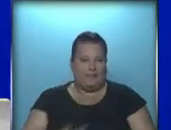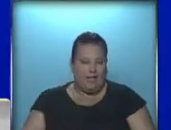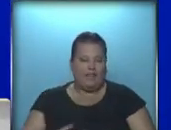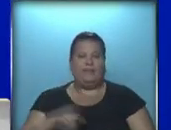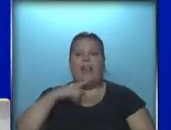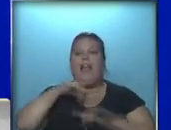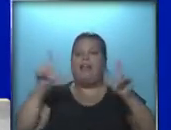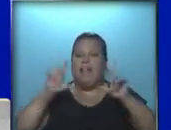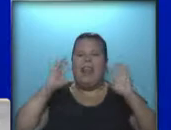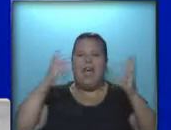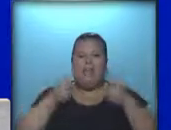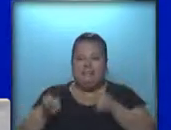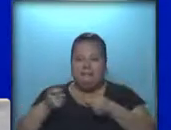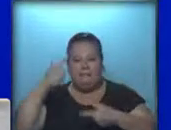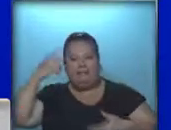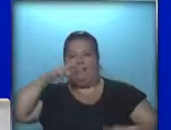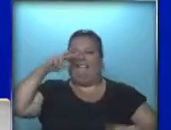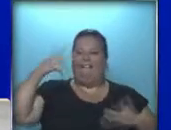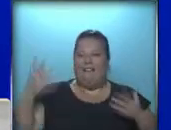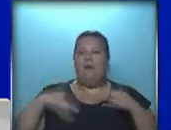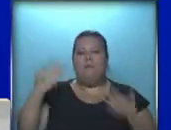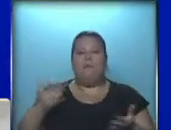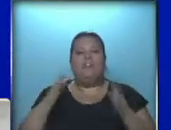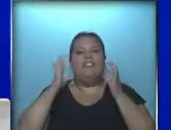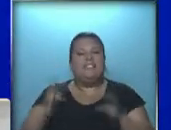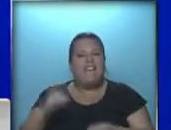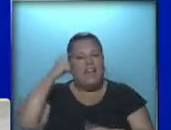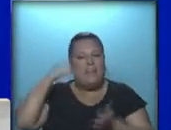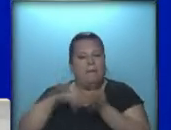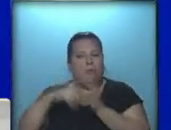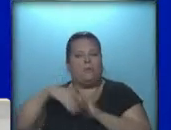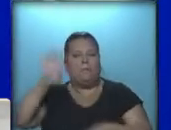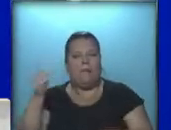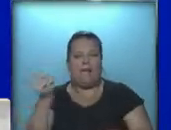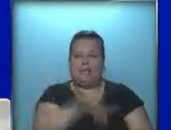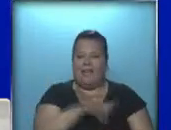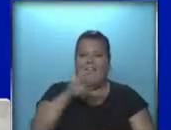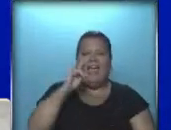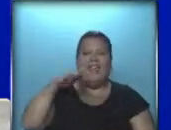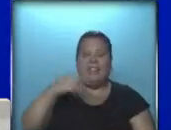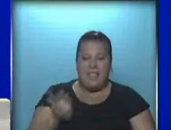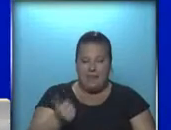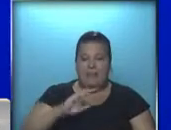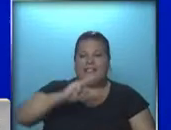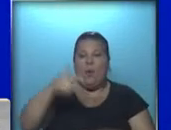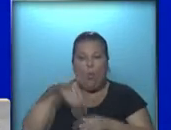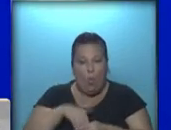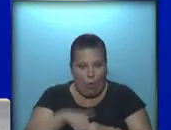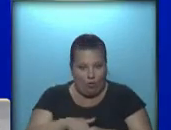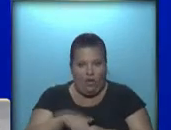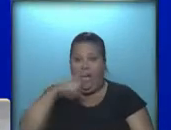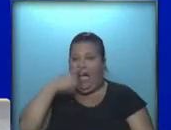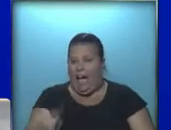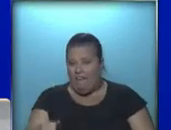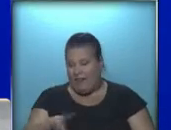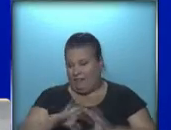los medios de comunicación la inflaron hasta decir que llevaba 10 puntos de ventaja sobre Dilma Rousseff en la segunda vuelta. Terminó